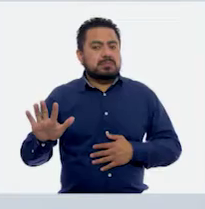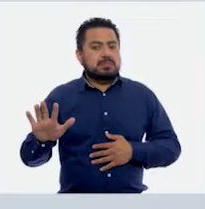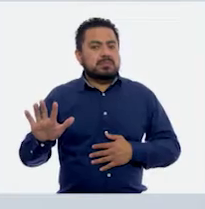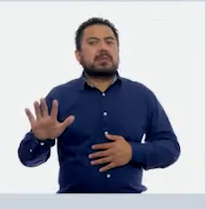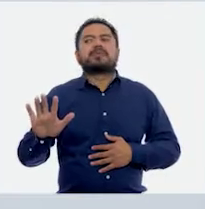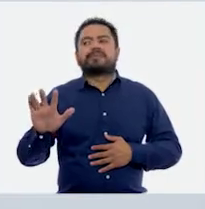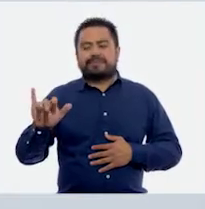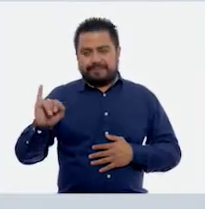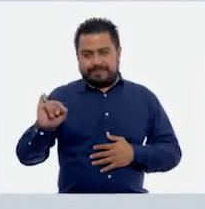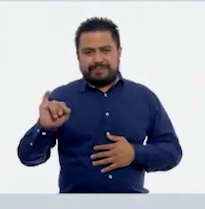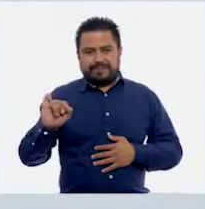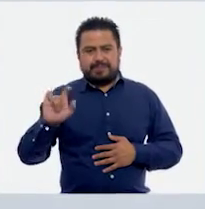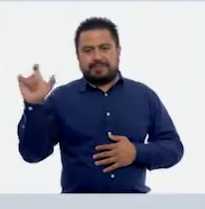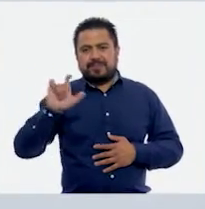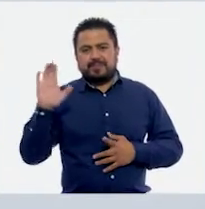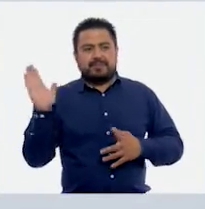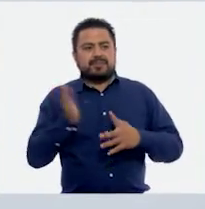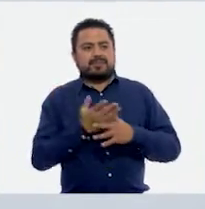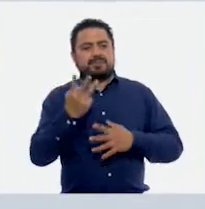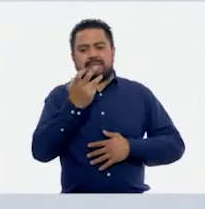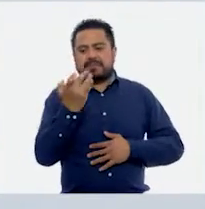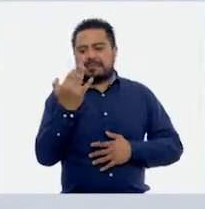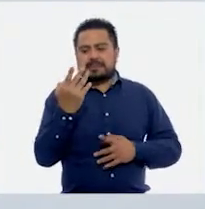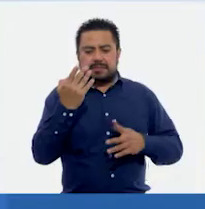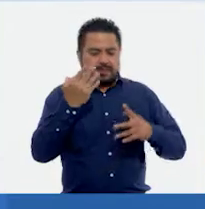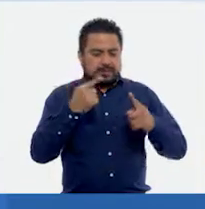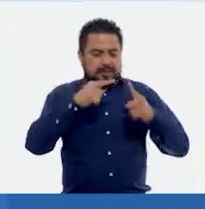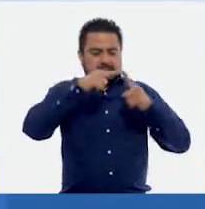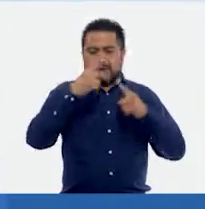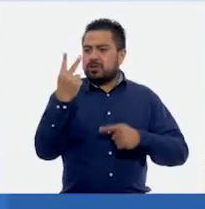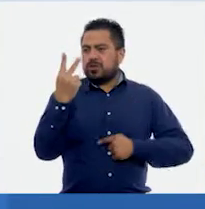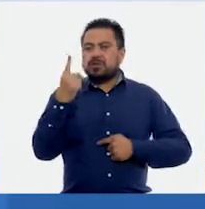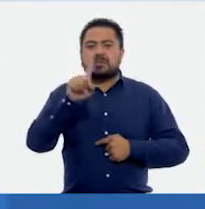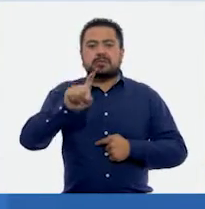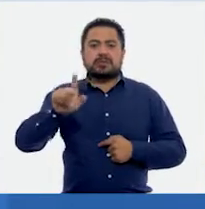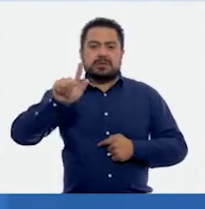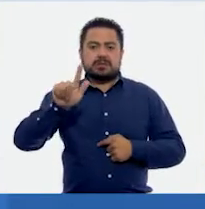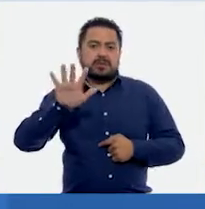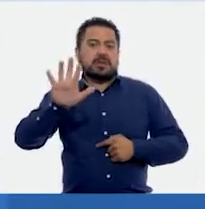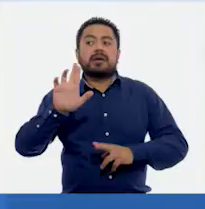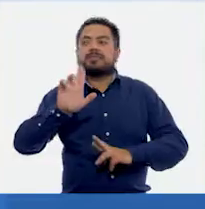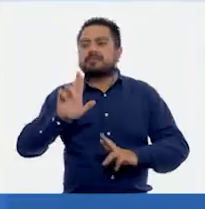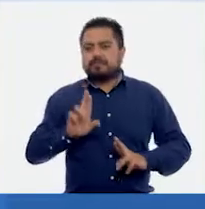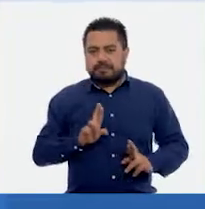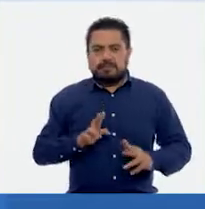Así es, cuando dividimos 350 entre 2, nos da 175.